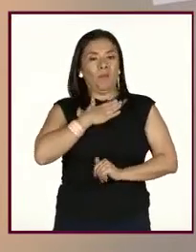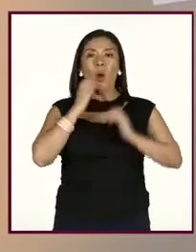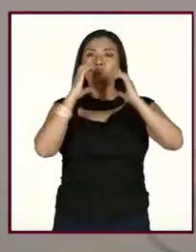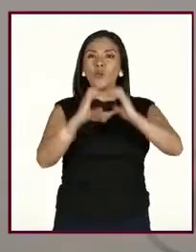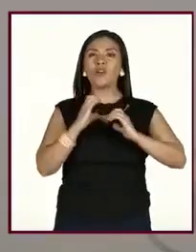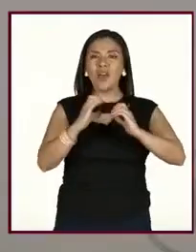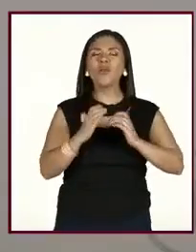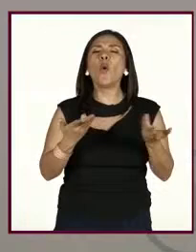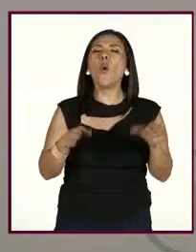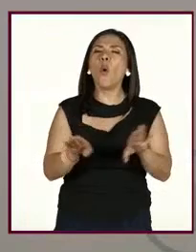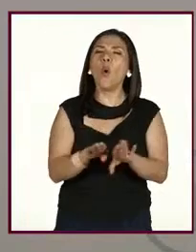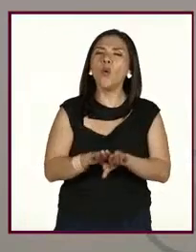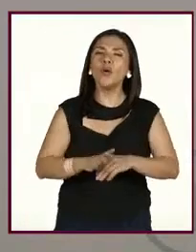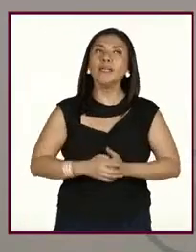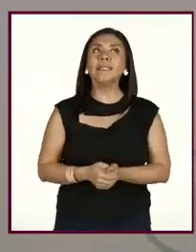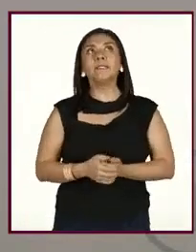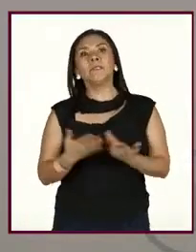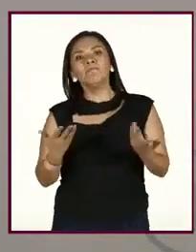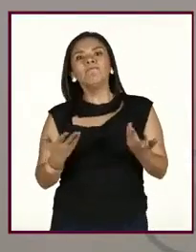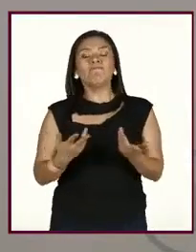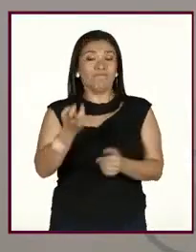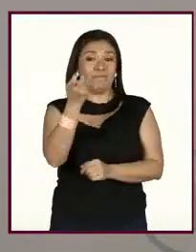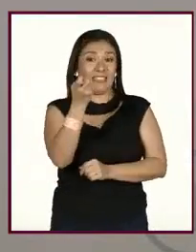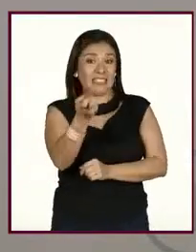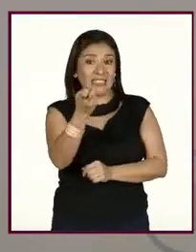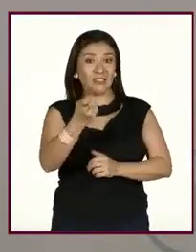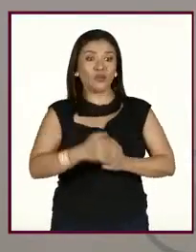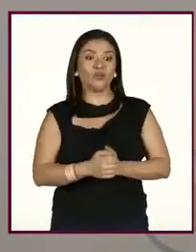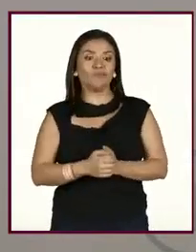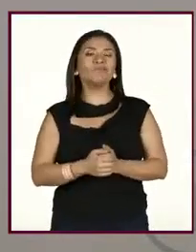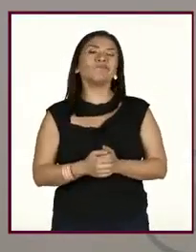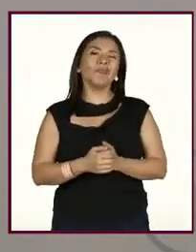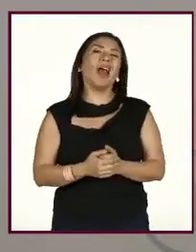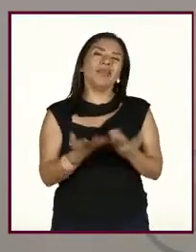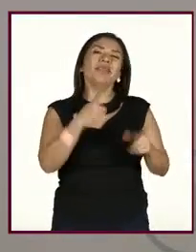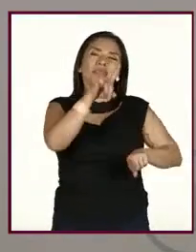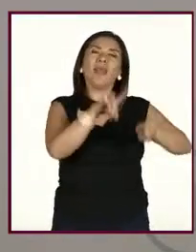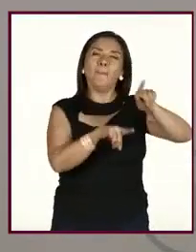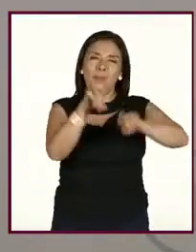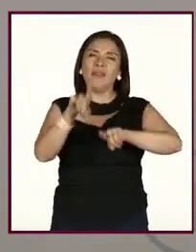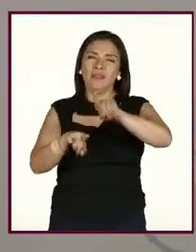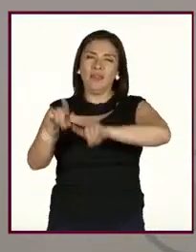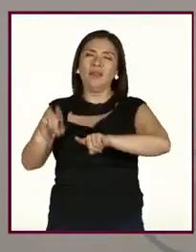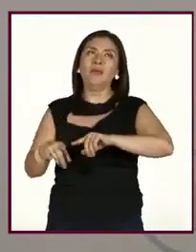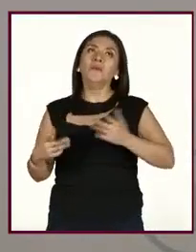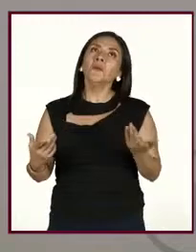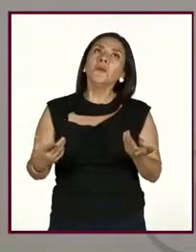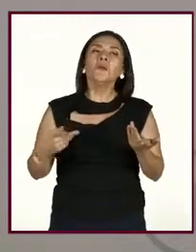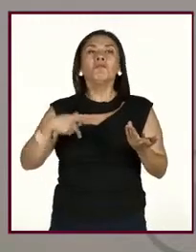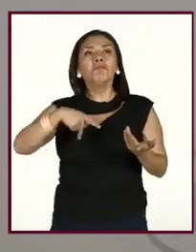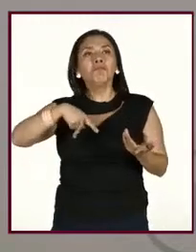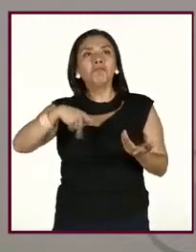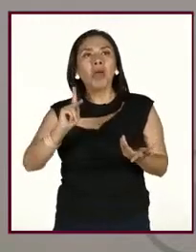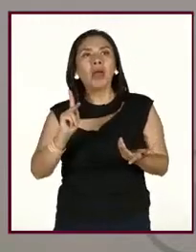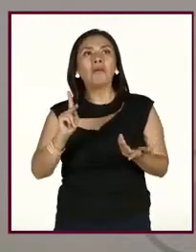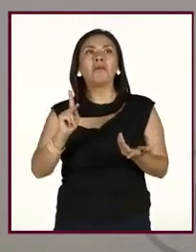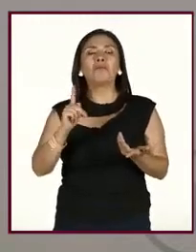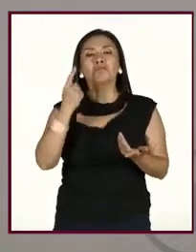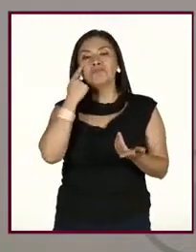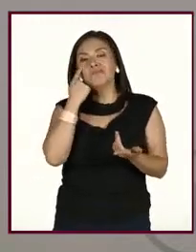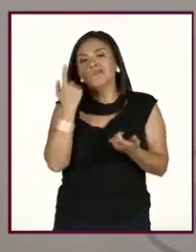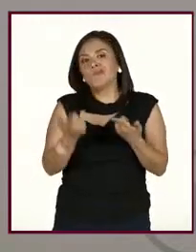Pues, bueno, eso justamente va a variar, pero una,